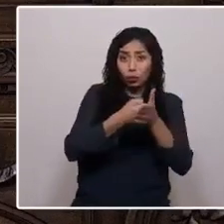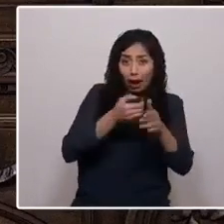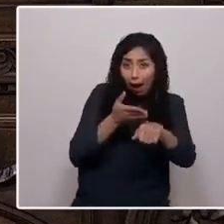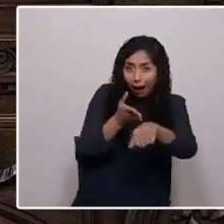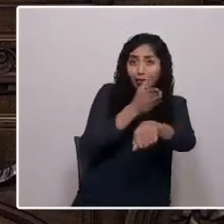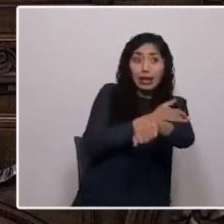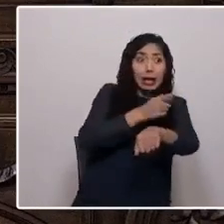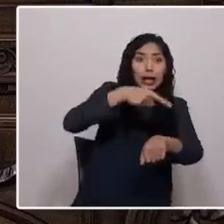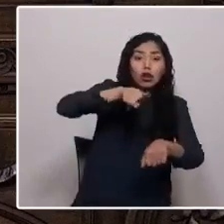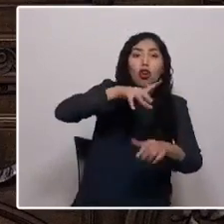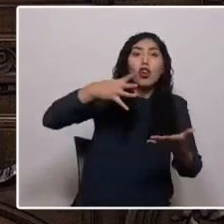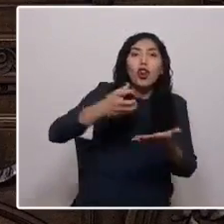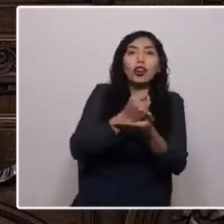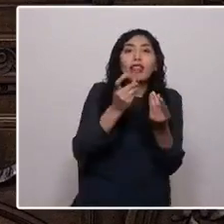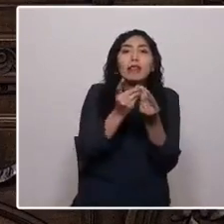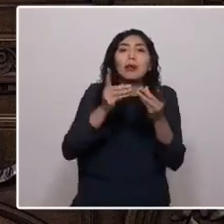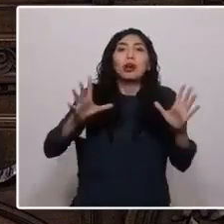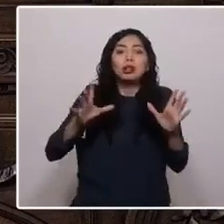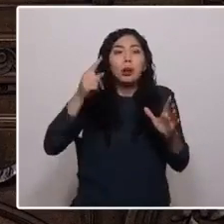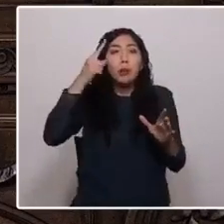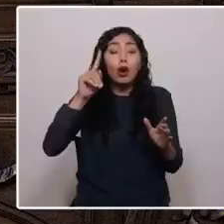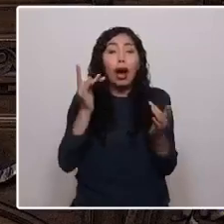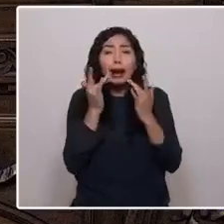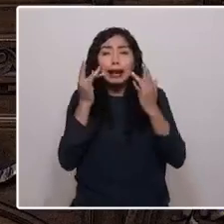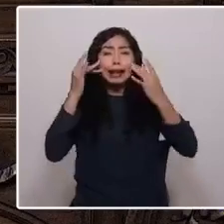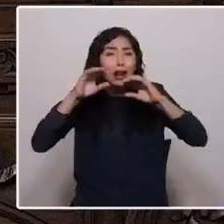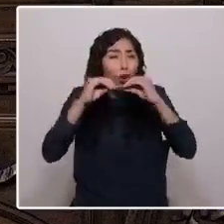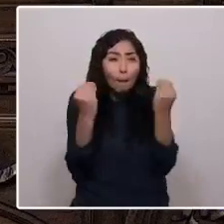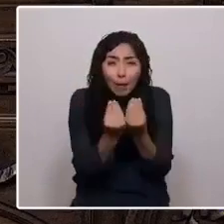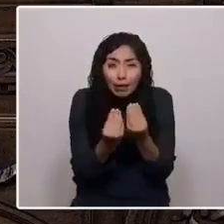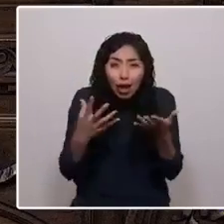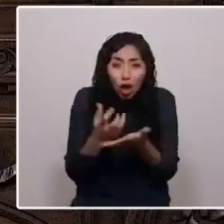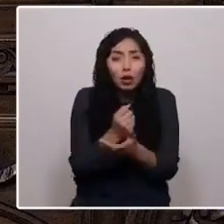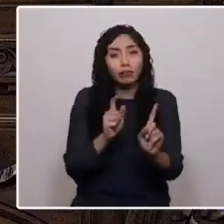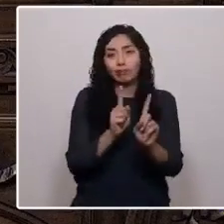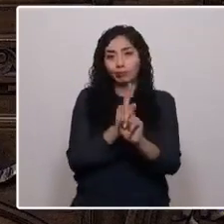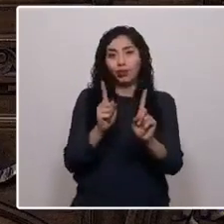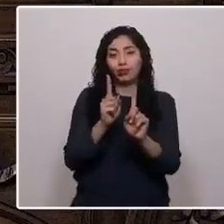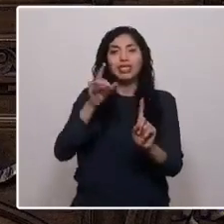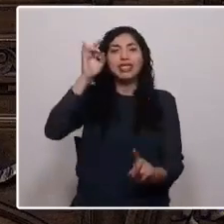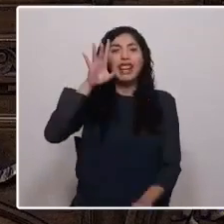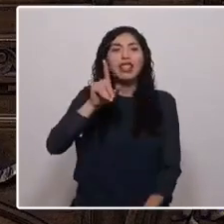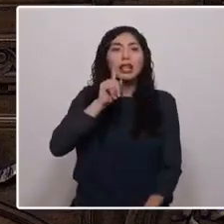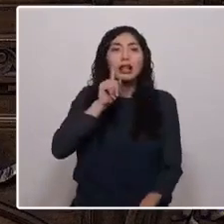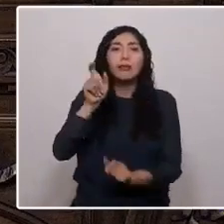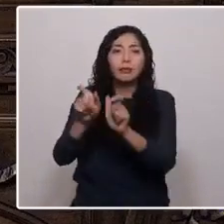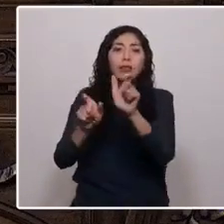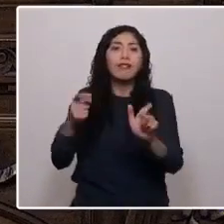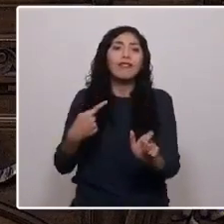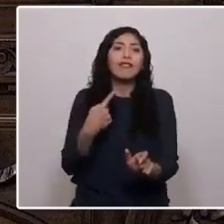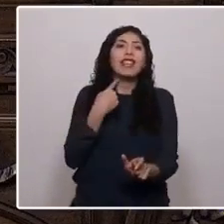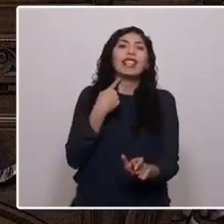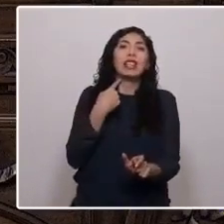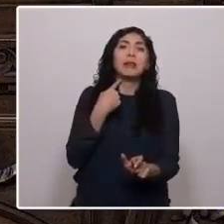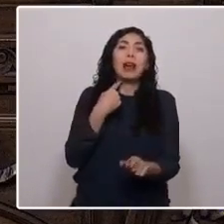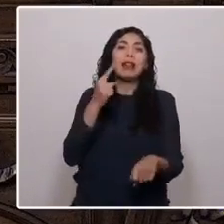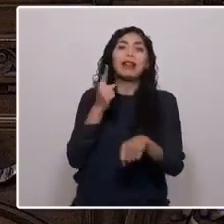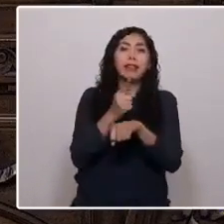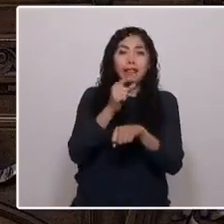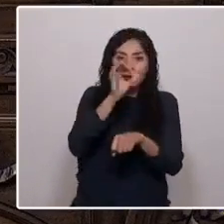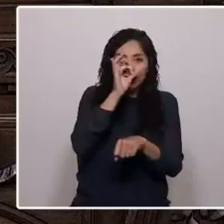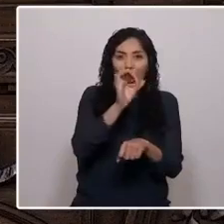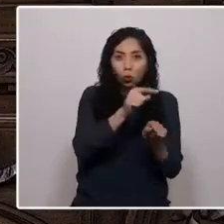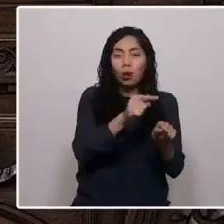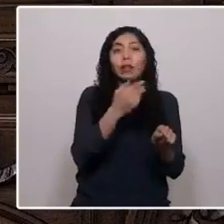la democracia pero nunca vieron llegar la alegría. Lo saben las víctimas y las familiares de las víctimas de la dictadura que aún viven la impunidad.